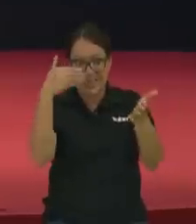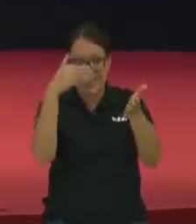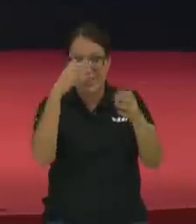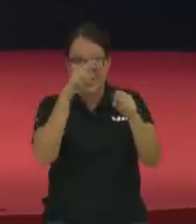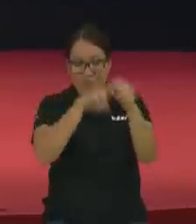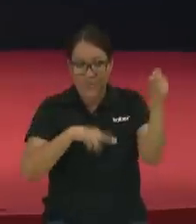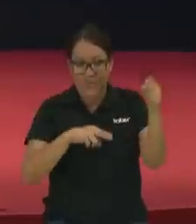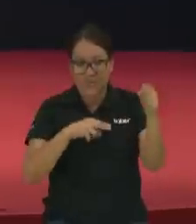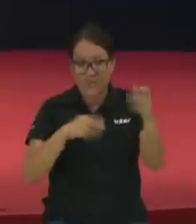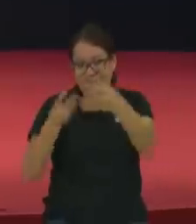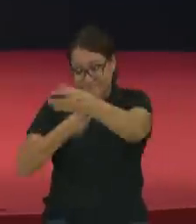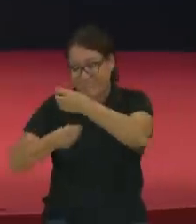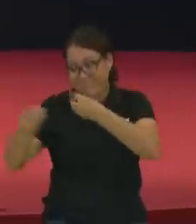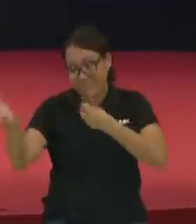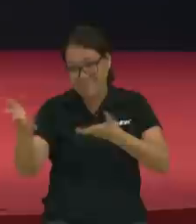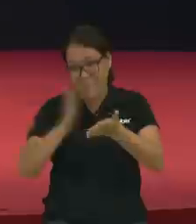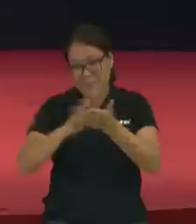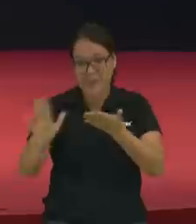y la gente lo pagaba